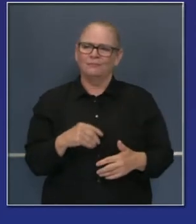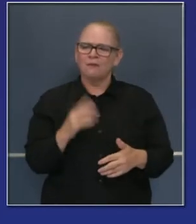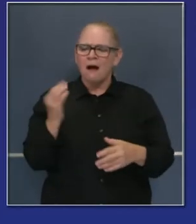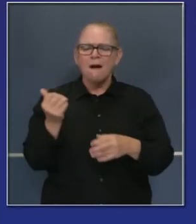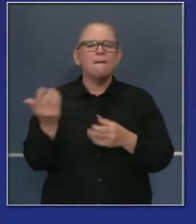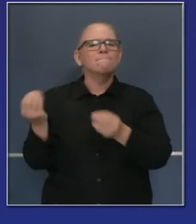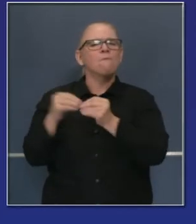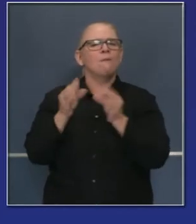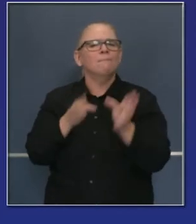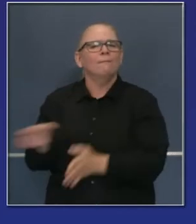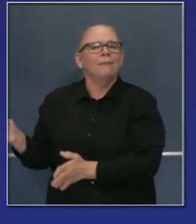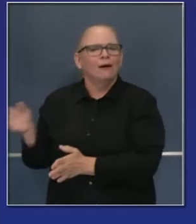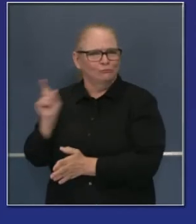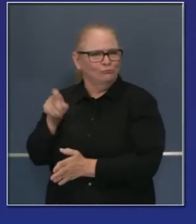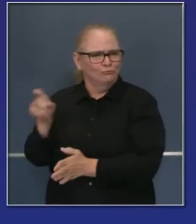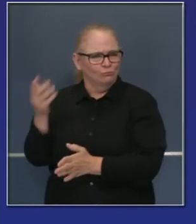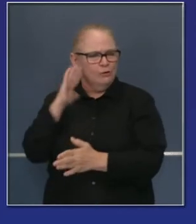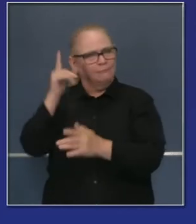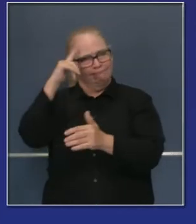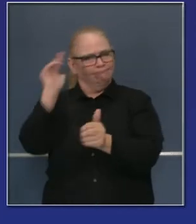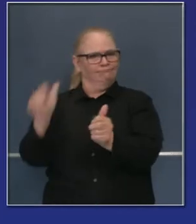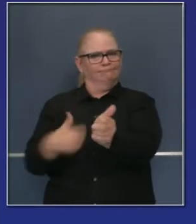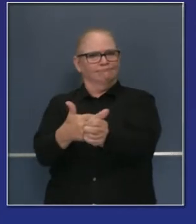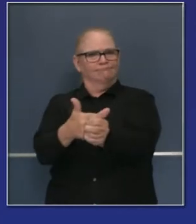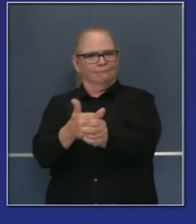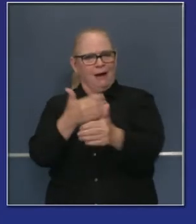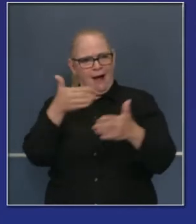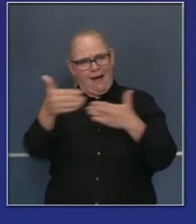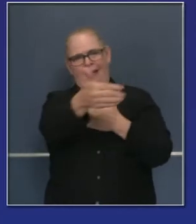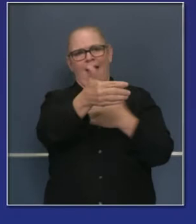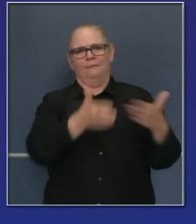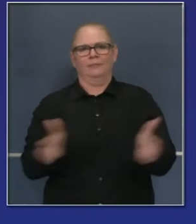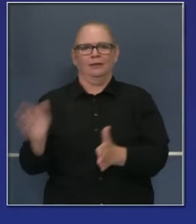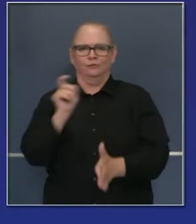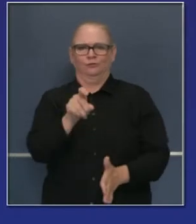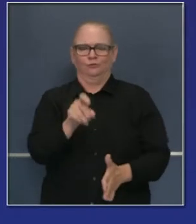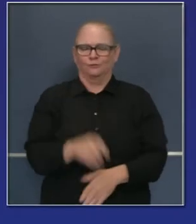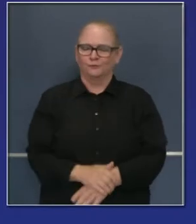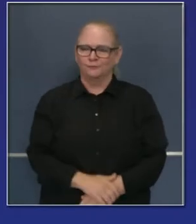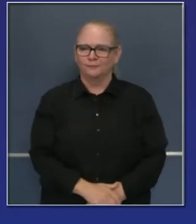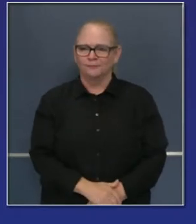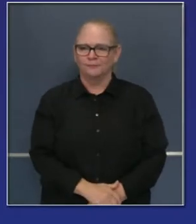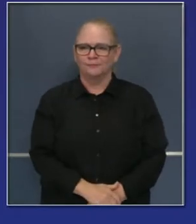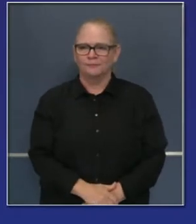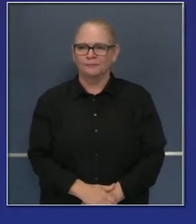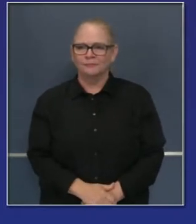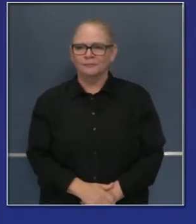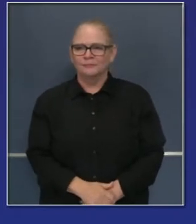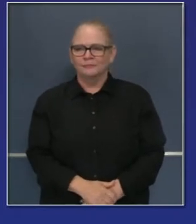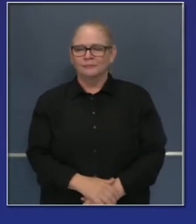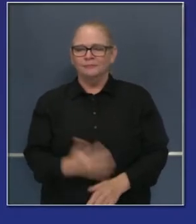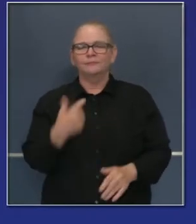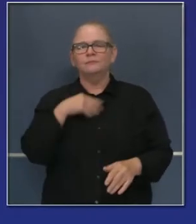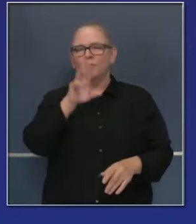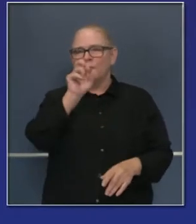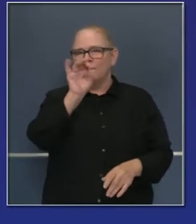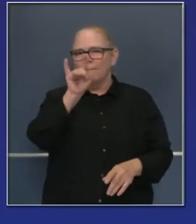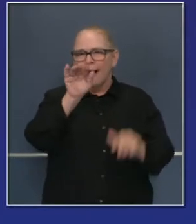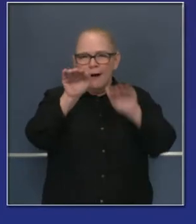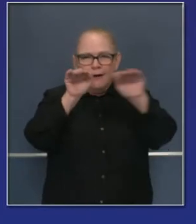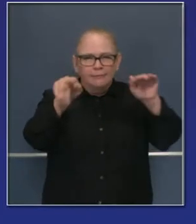Estamos trabajando agresivamente para asegurarnos de que así sea. Recordaré a la gente, esto lo mencioné ayer como